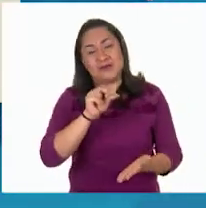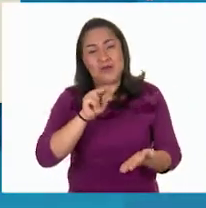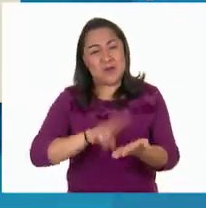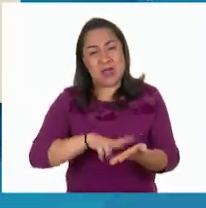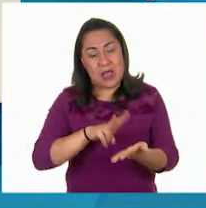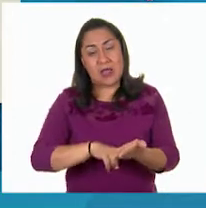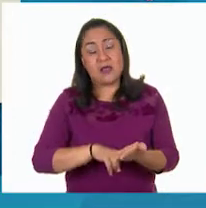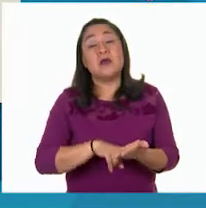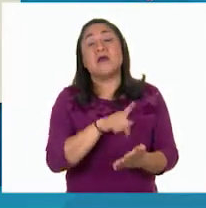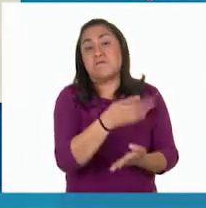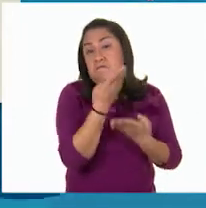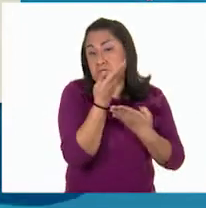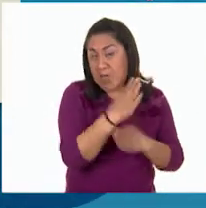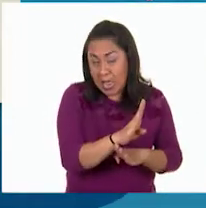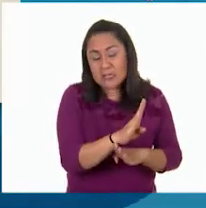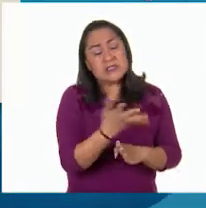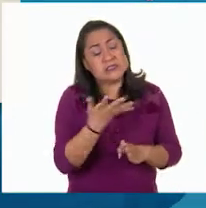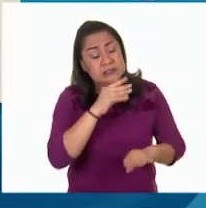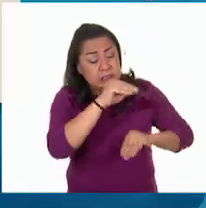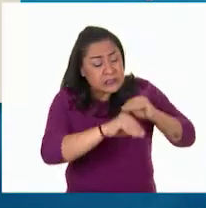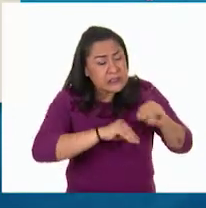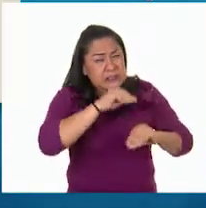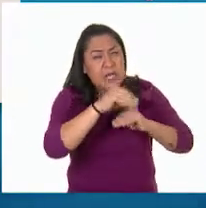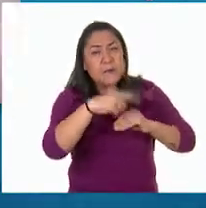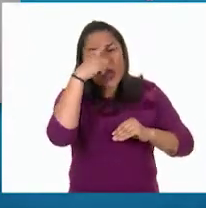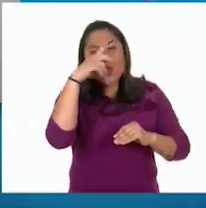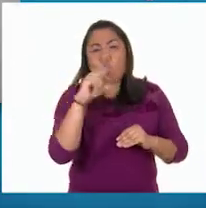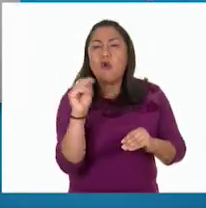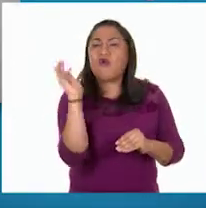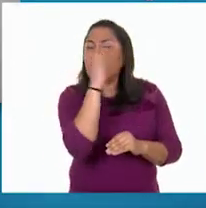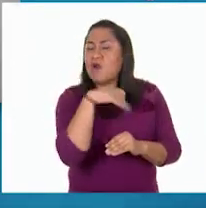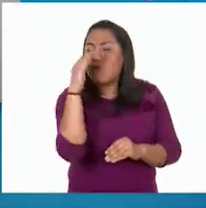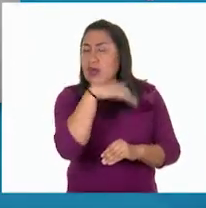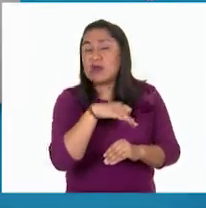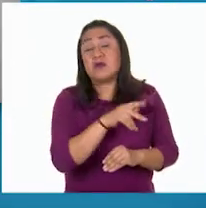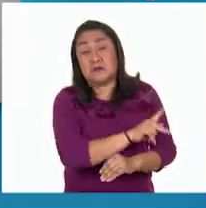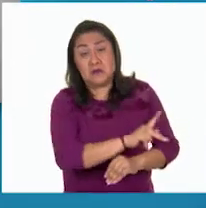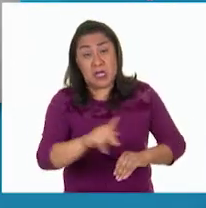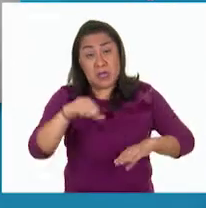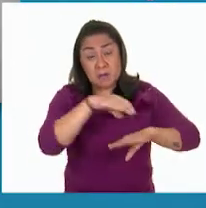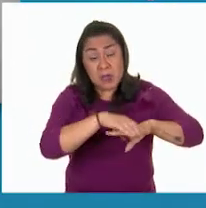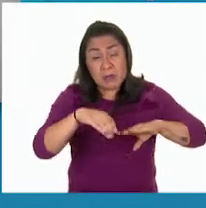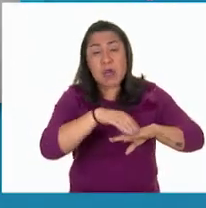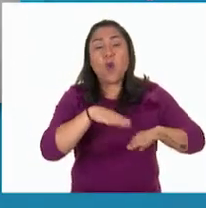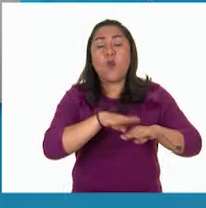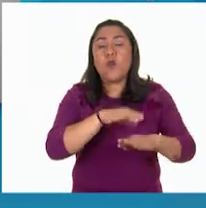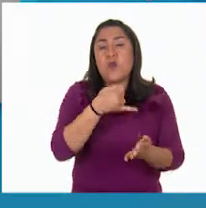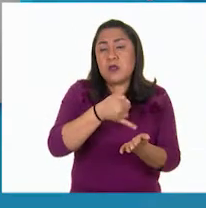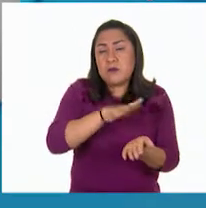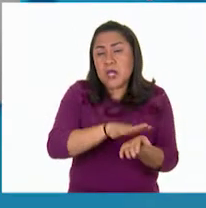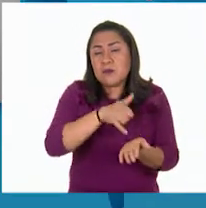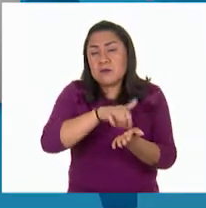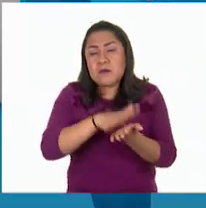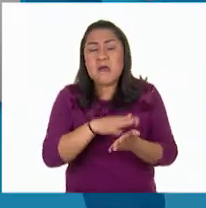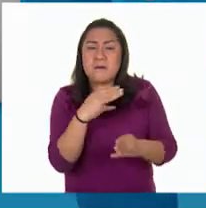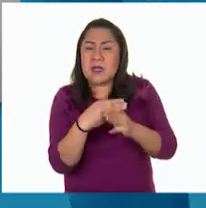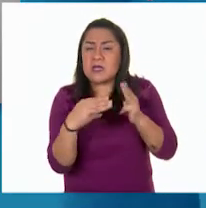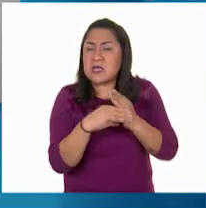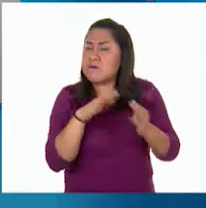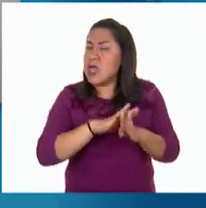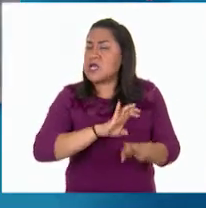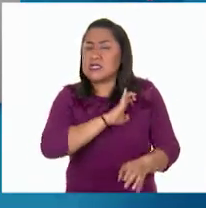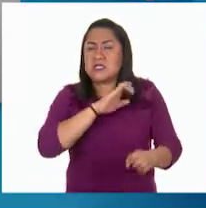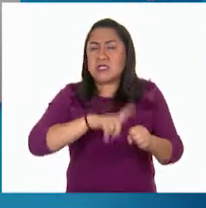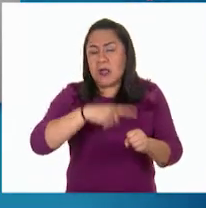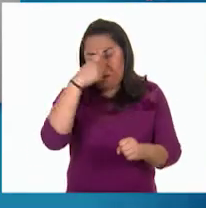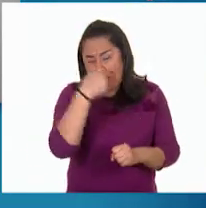trabajo del banco hacerles la vida difícil a los falsificadores. Todos los billetes son impresos en materiales especialmente desarrollados para que